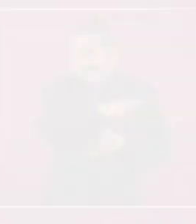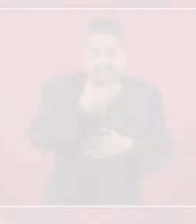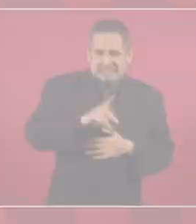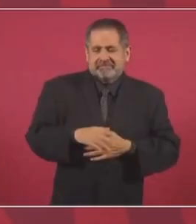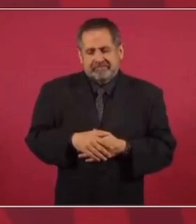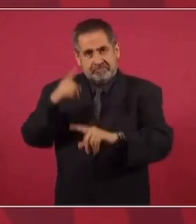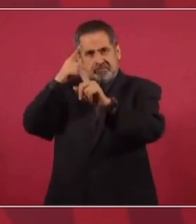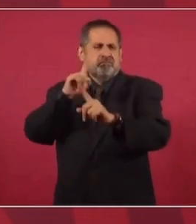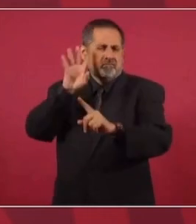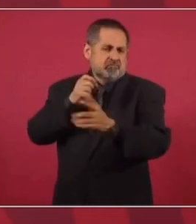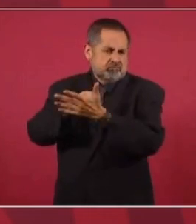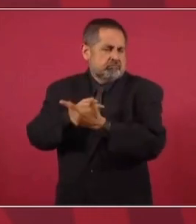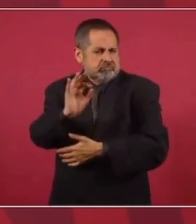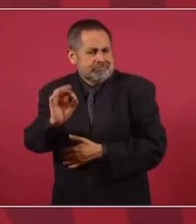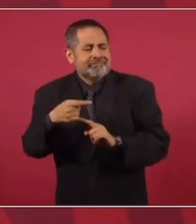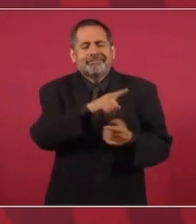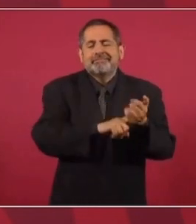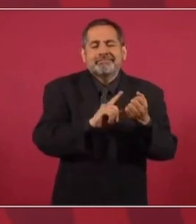solo la causa feminista,